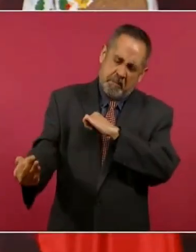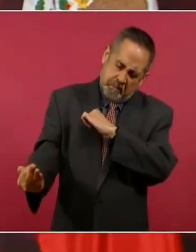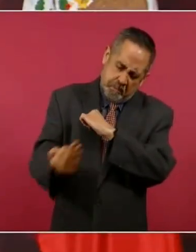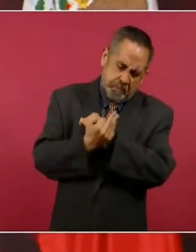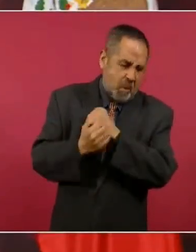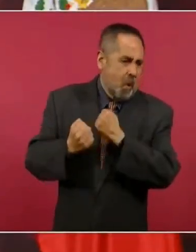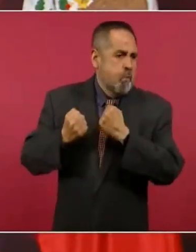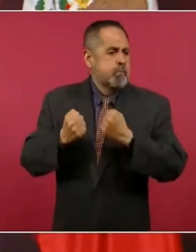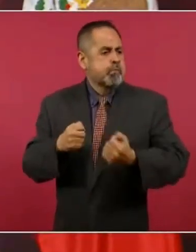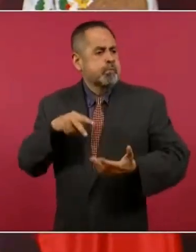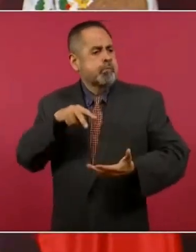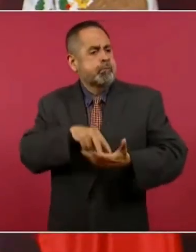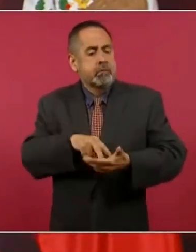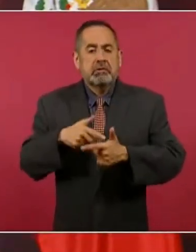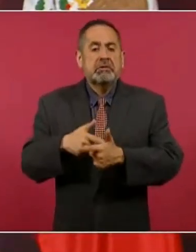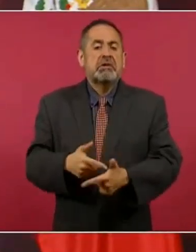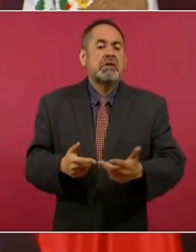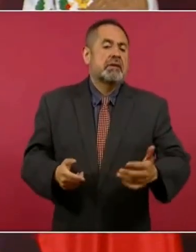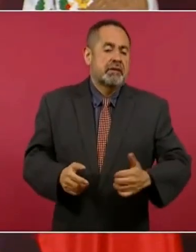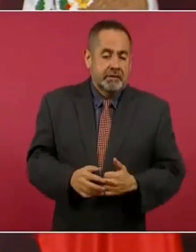Y vaya que